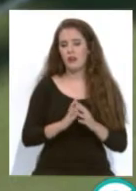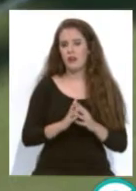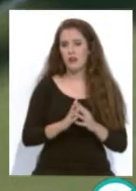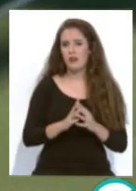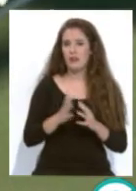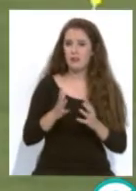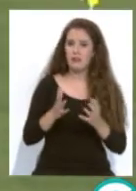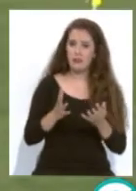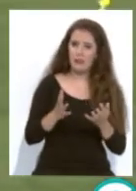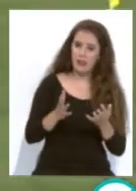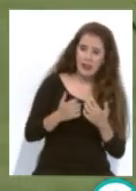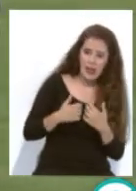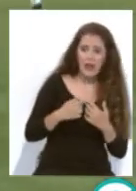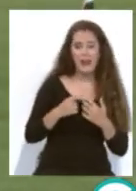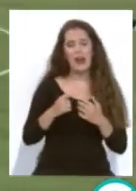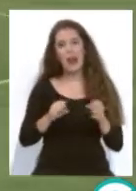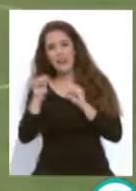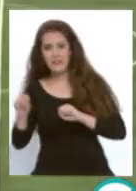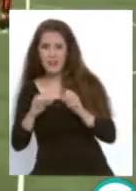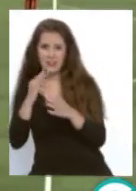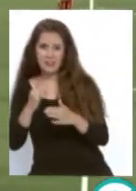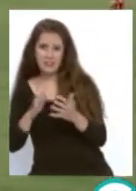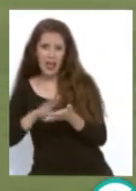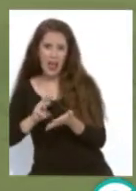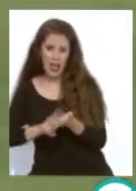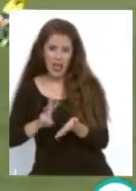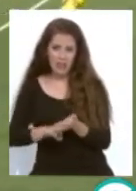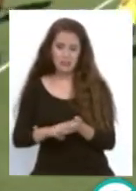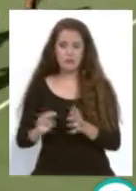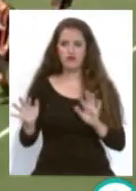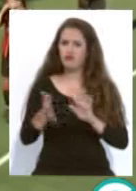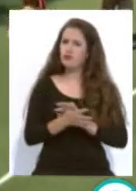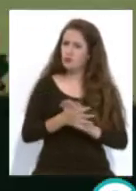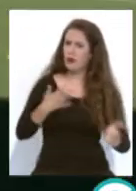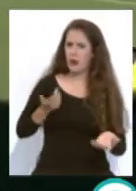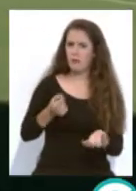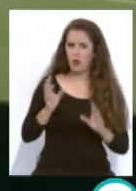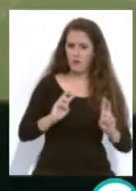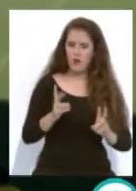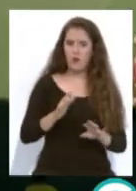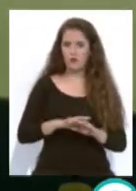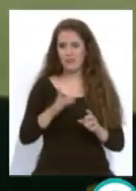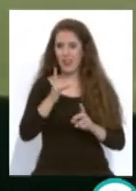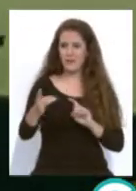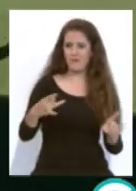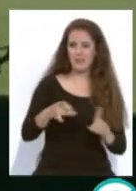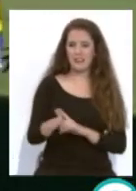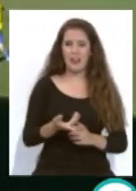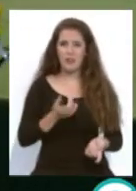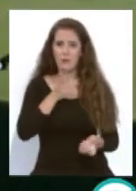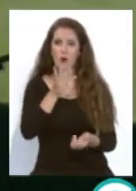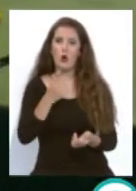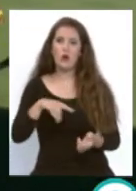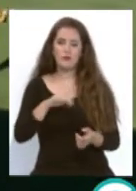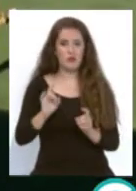que le gana al defensa mucho más rápido y más vivo en ese rechazo y la verdad que fue una pena yo creo que fue la más clara